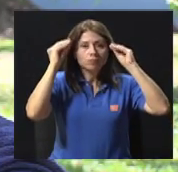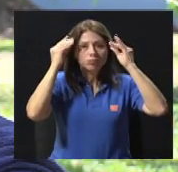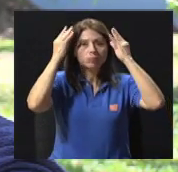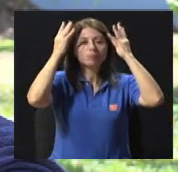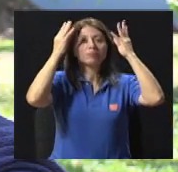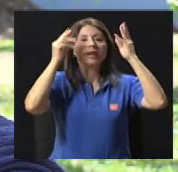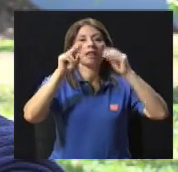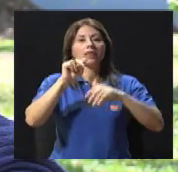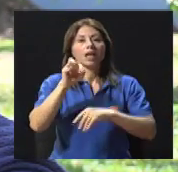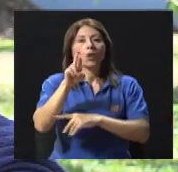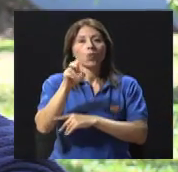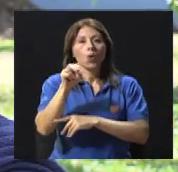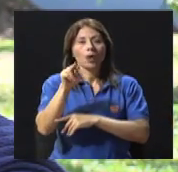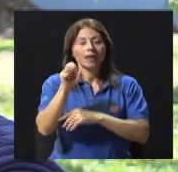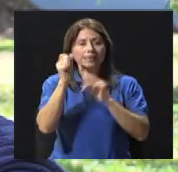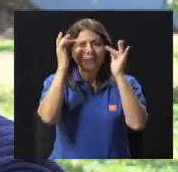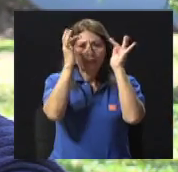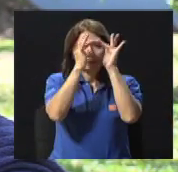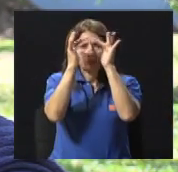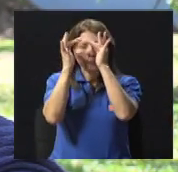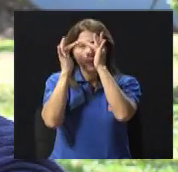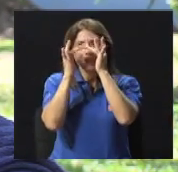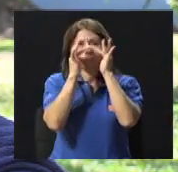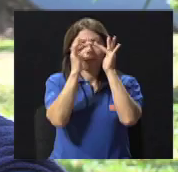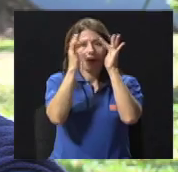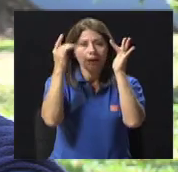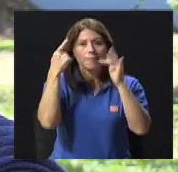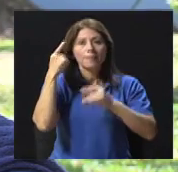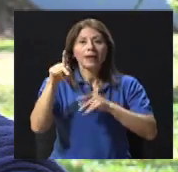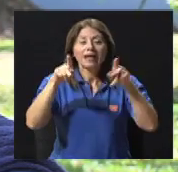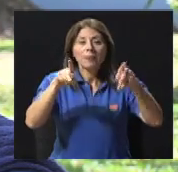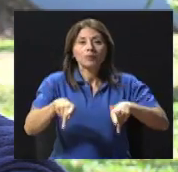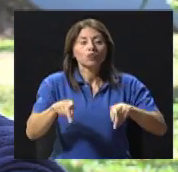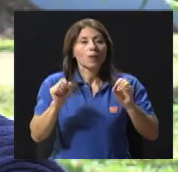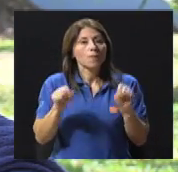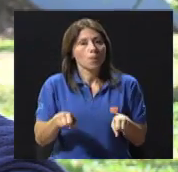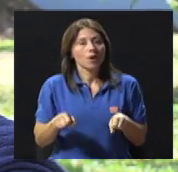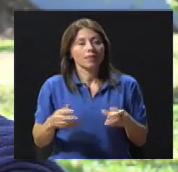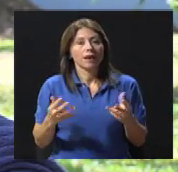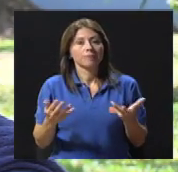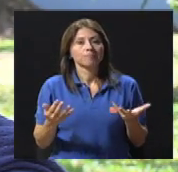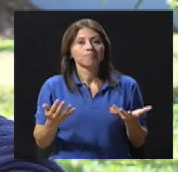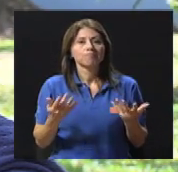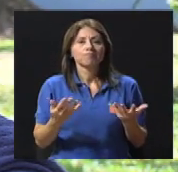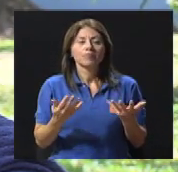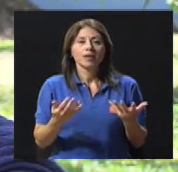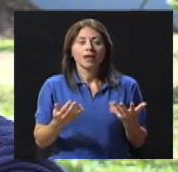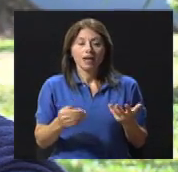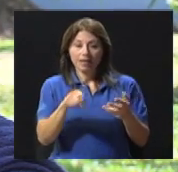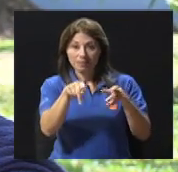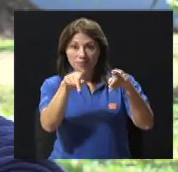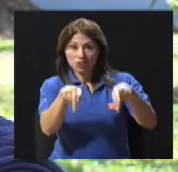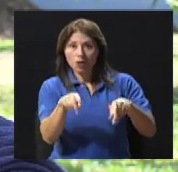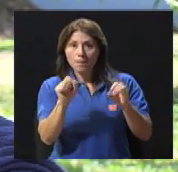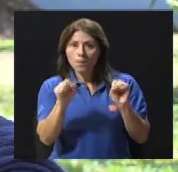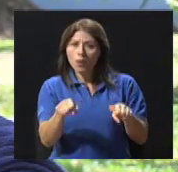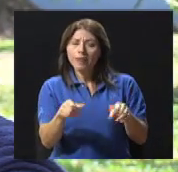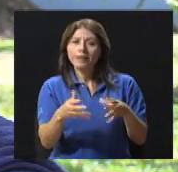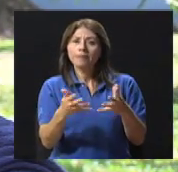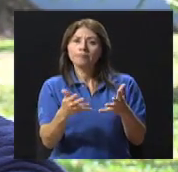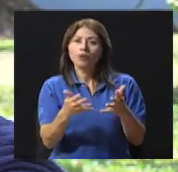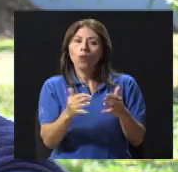persona pueda irse de alguna manera como haciendo más lento